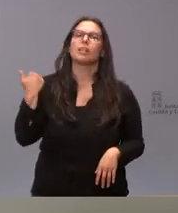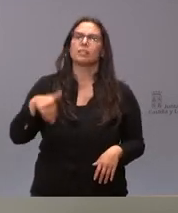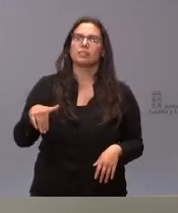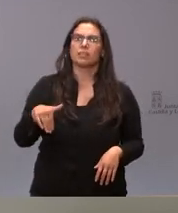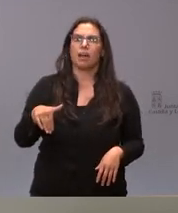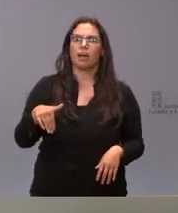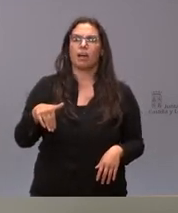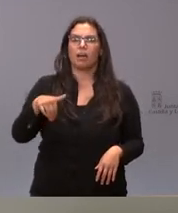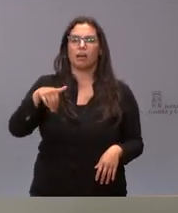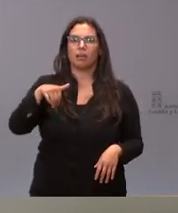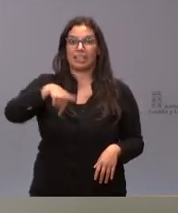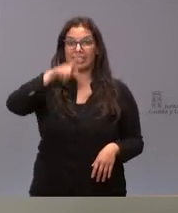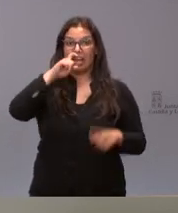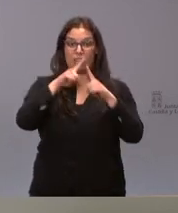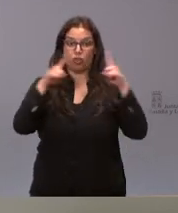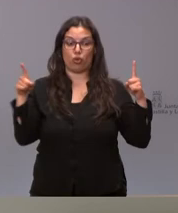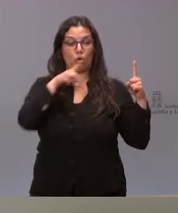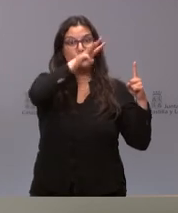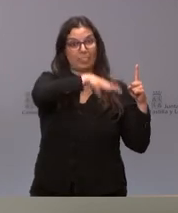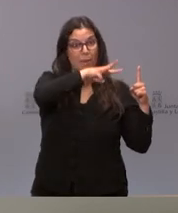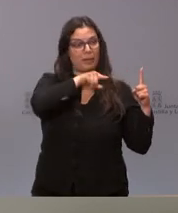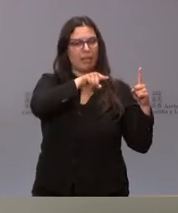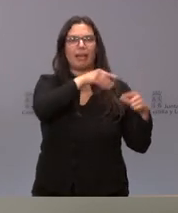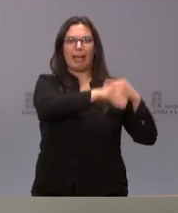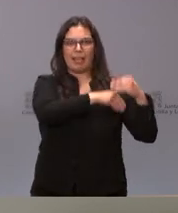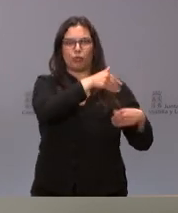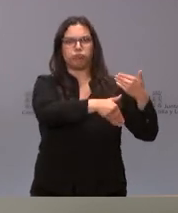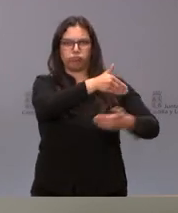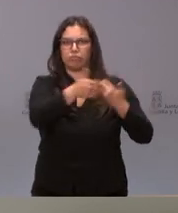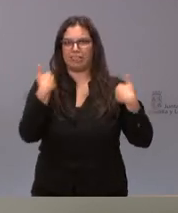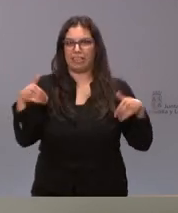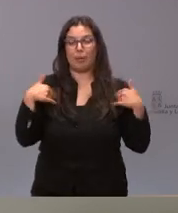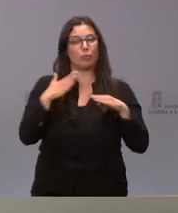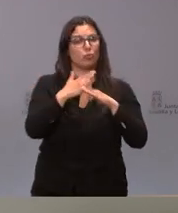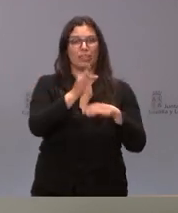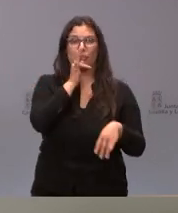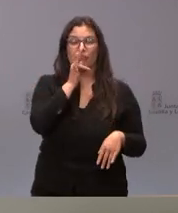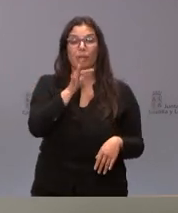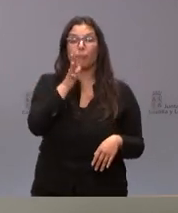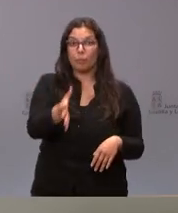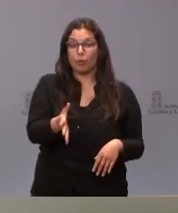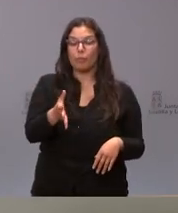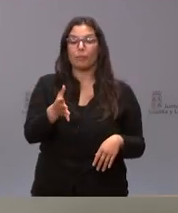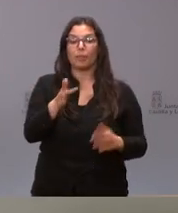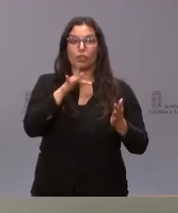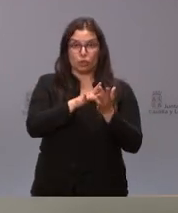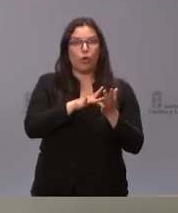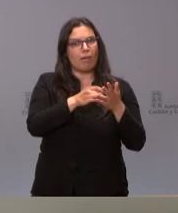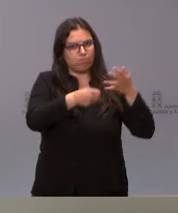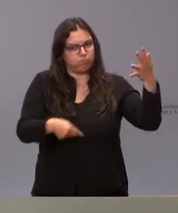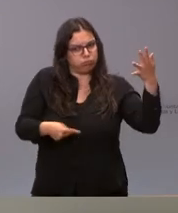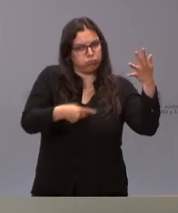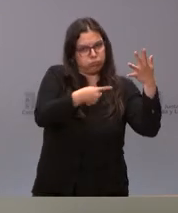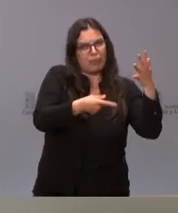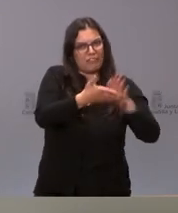el primer trimestre de este año pero todavía de forma insuficiente porque a pesar de que estamos en un proceso de reducción de las